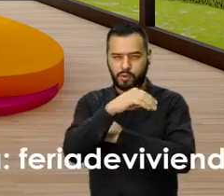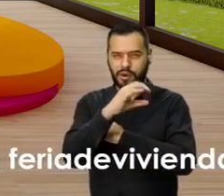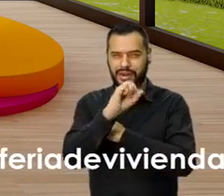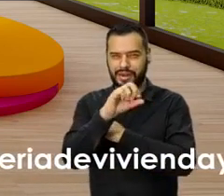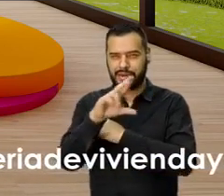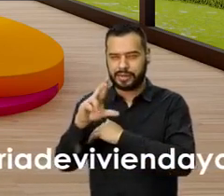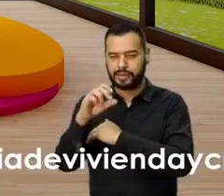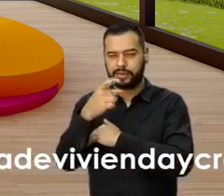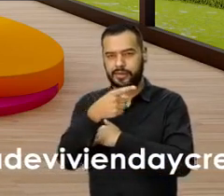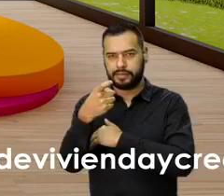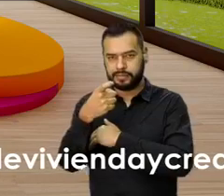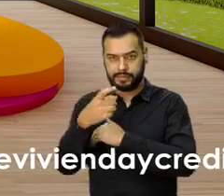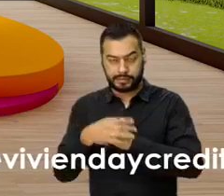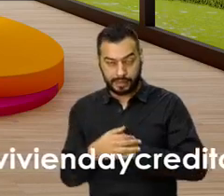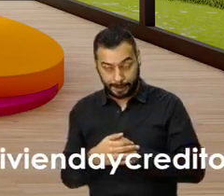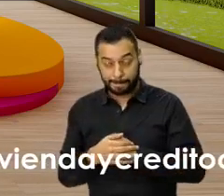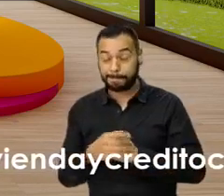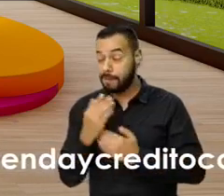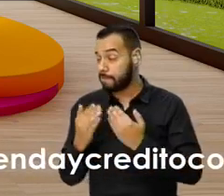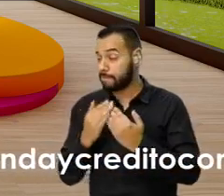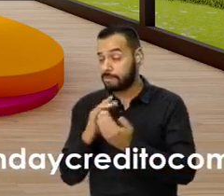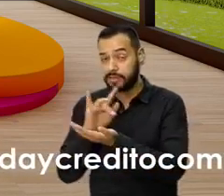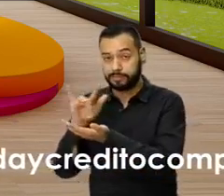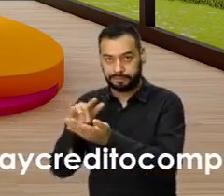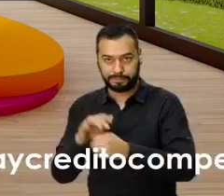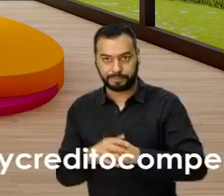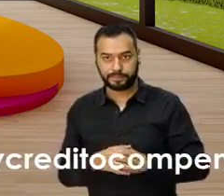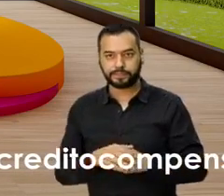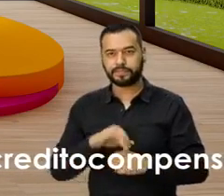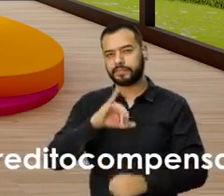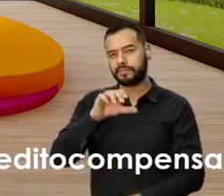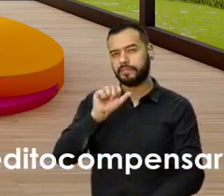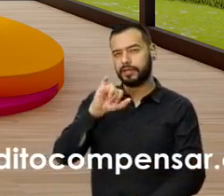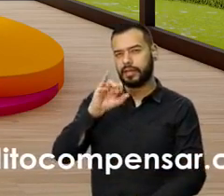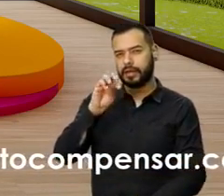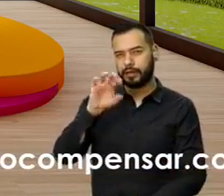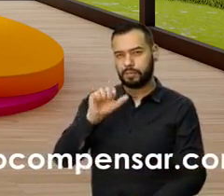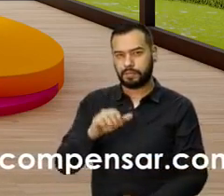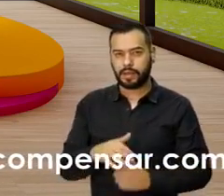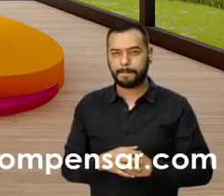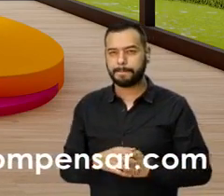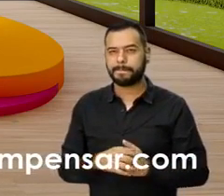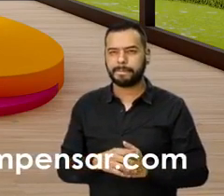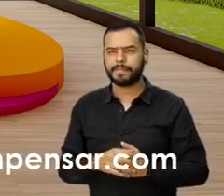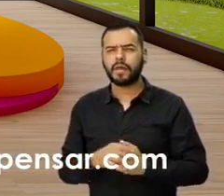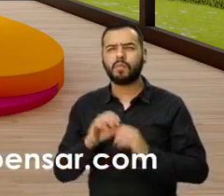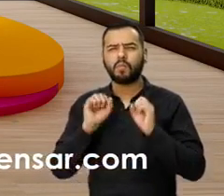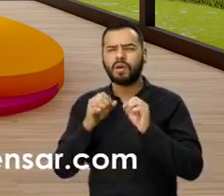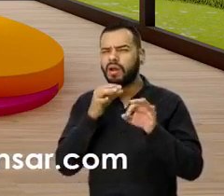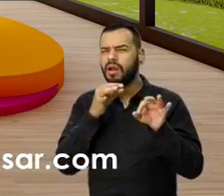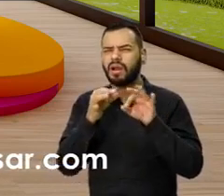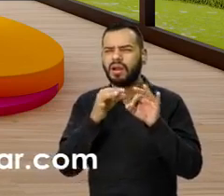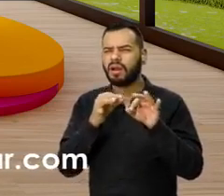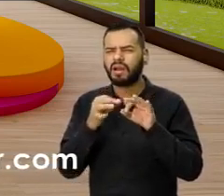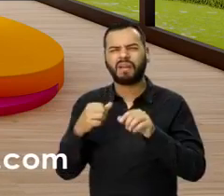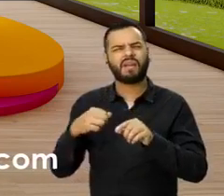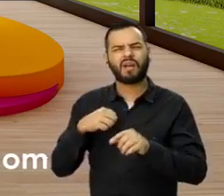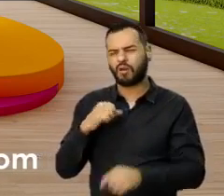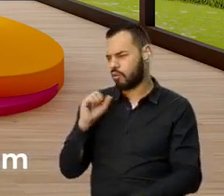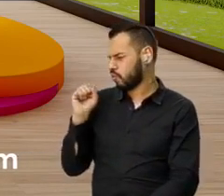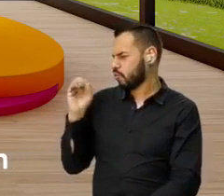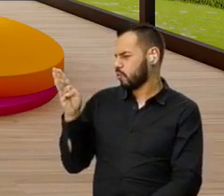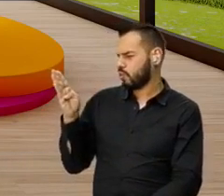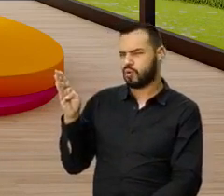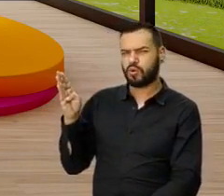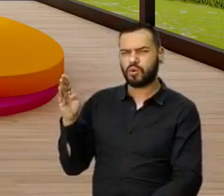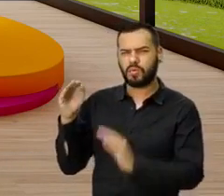100, entonces ahí llegan ustedes súper fácil. Jaime Kapler nos pregunta, ¿pueden explicar qué tiene el